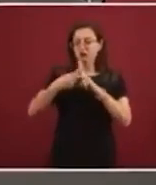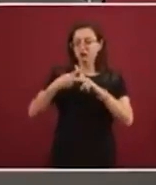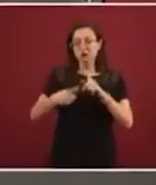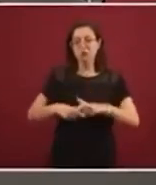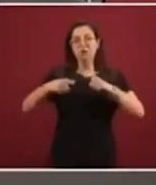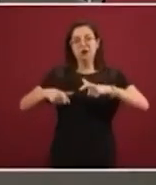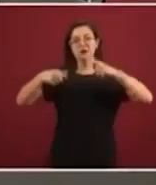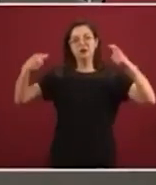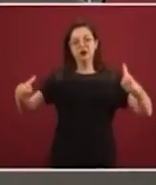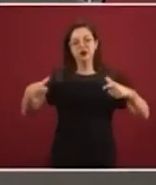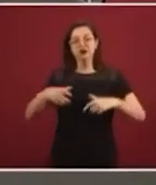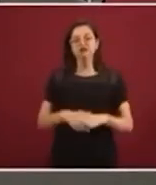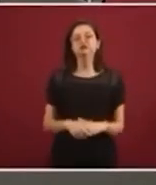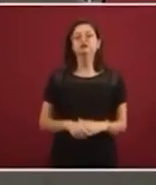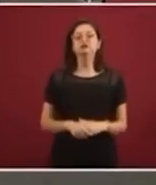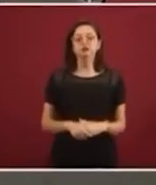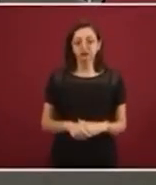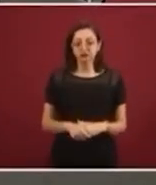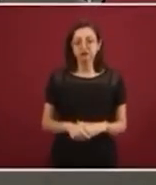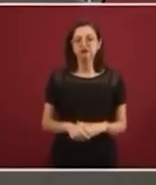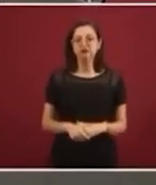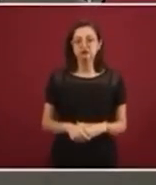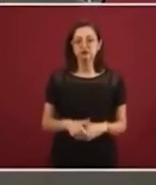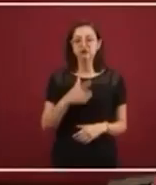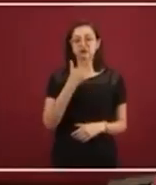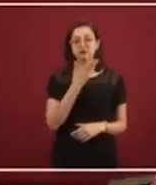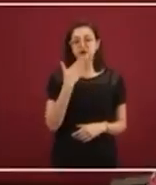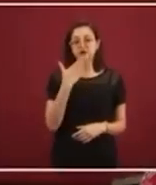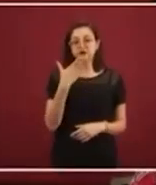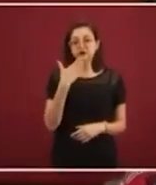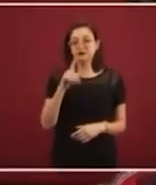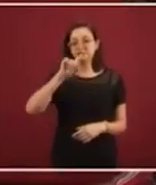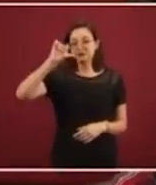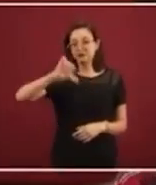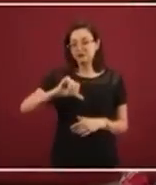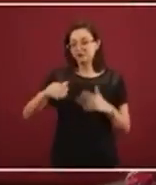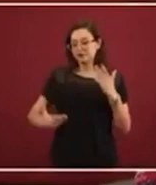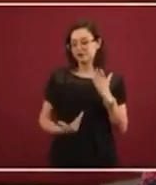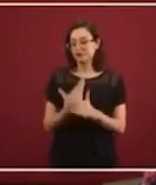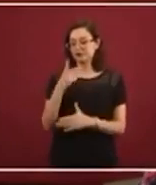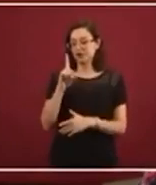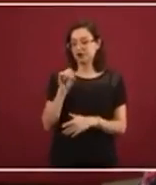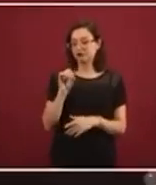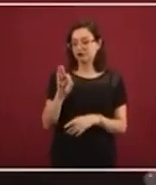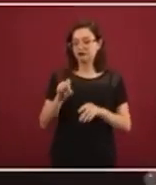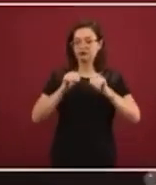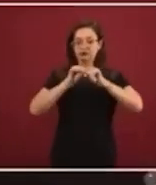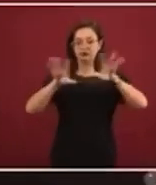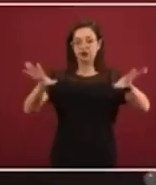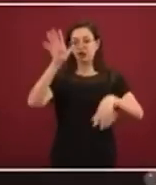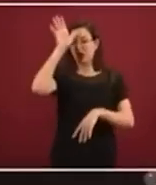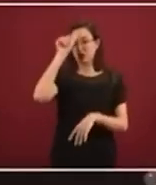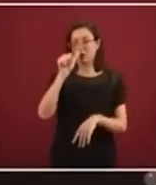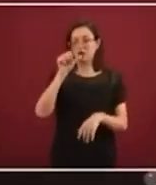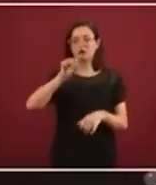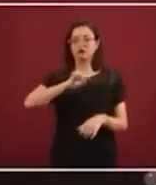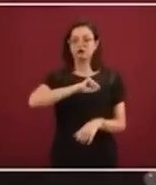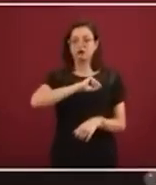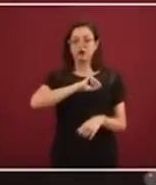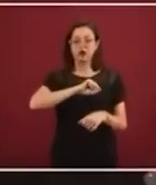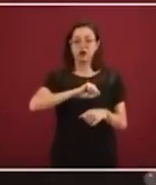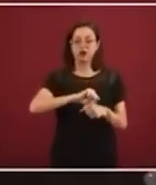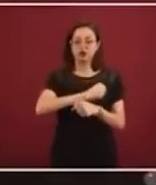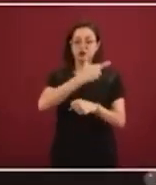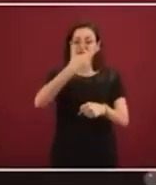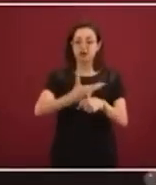Qué bueno que menciona lo de… Hoy se publicó en la visión verspertina del diario oficial este acuerdo secretarial conjunto